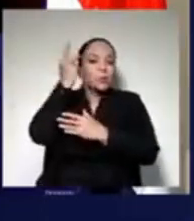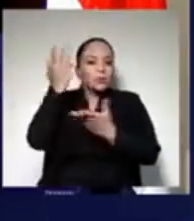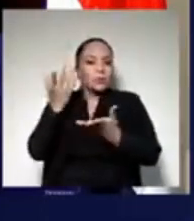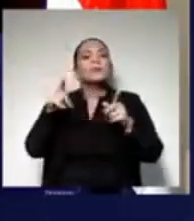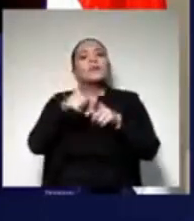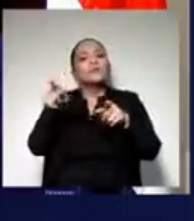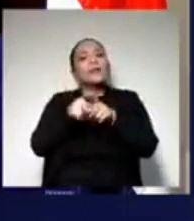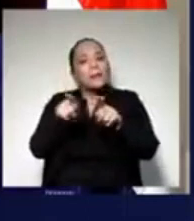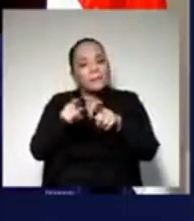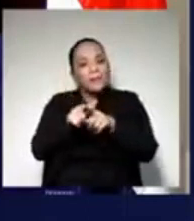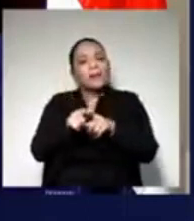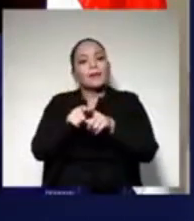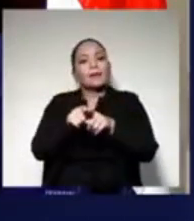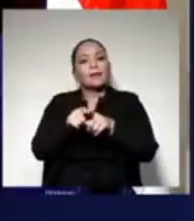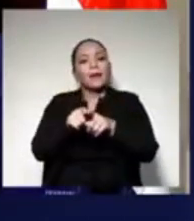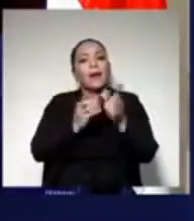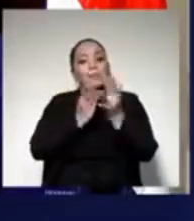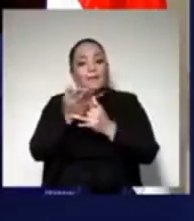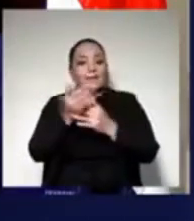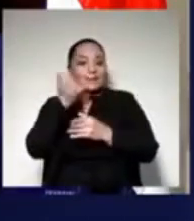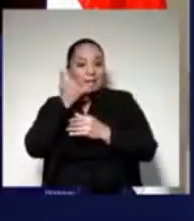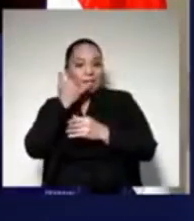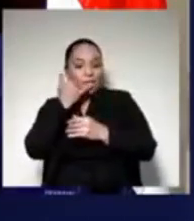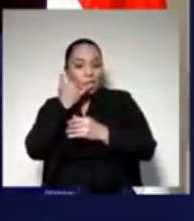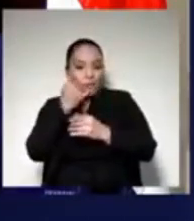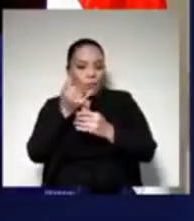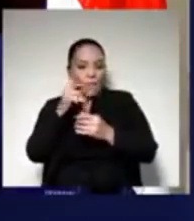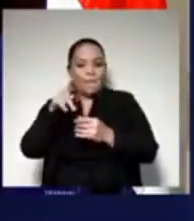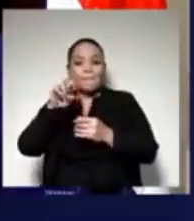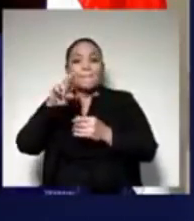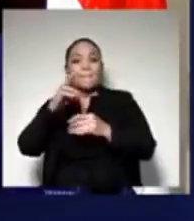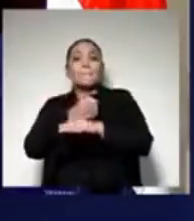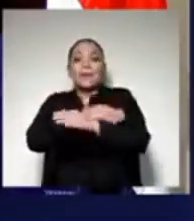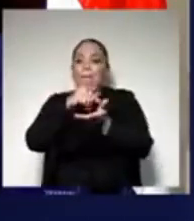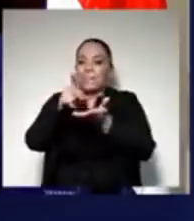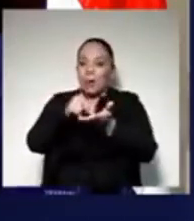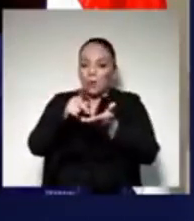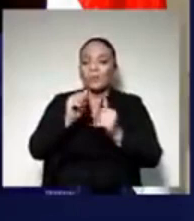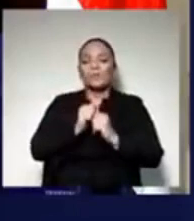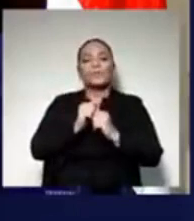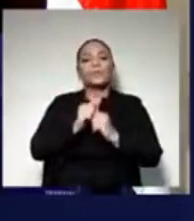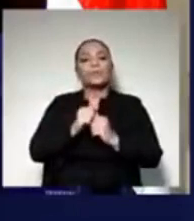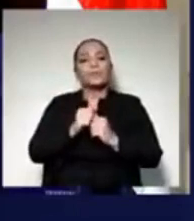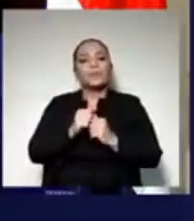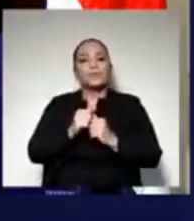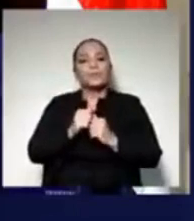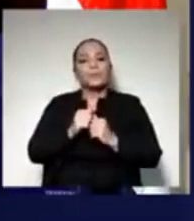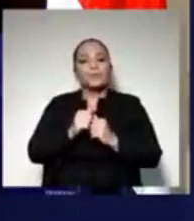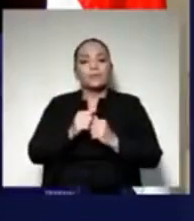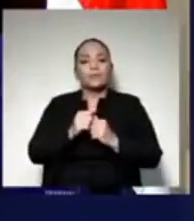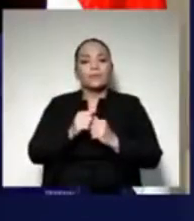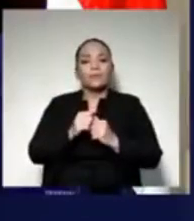también a través de esa telefonía prepago, que incluso hay algún medio de comunicación que está vinculado a este